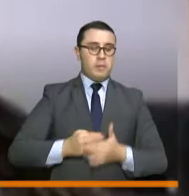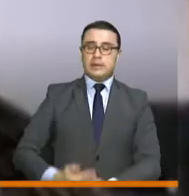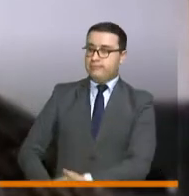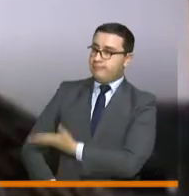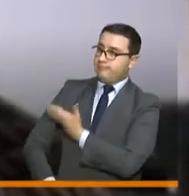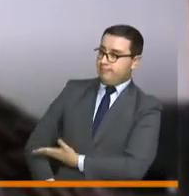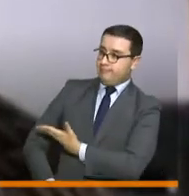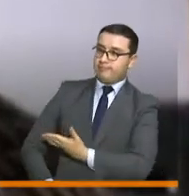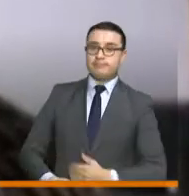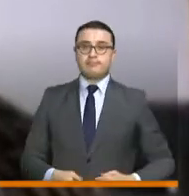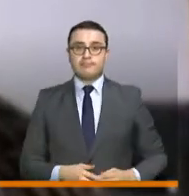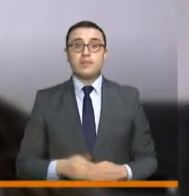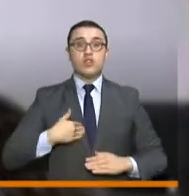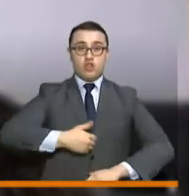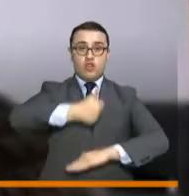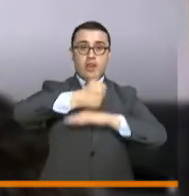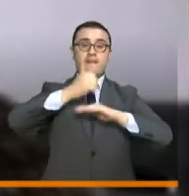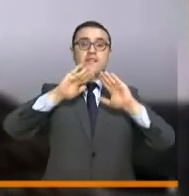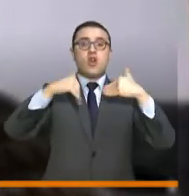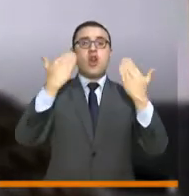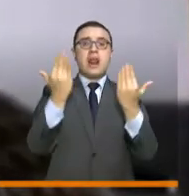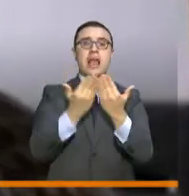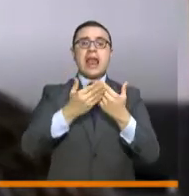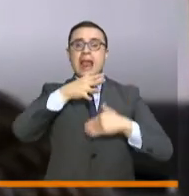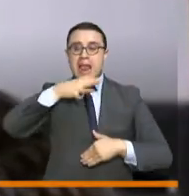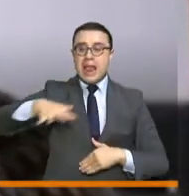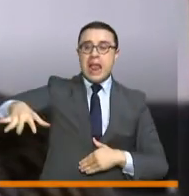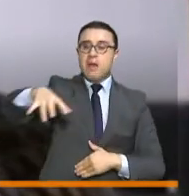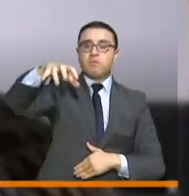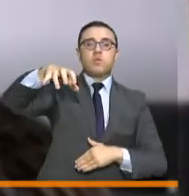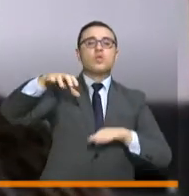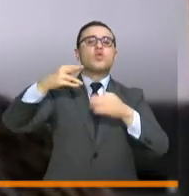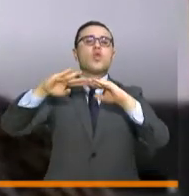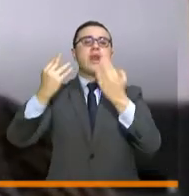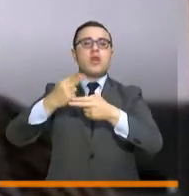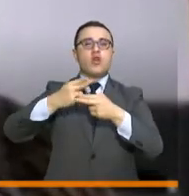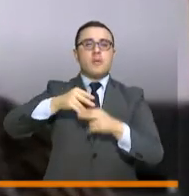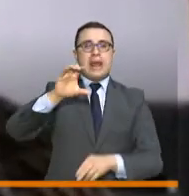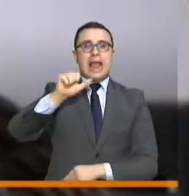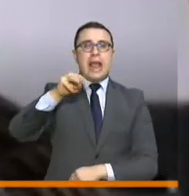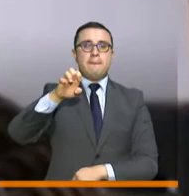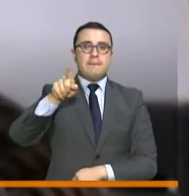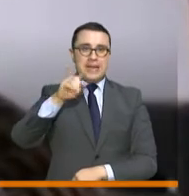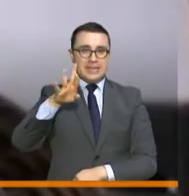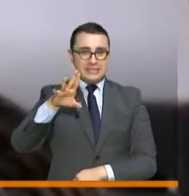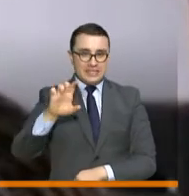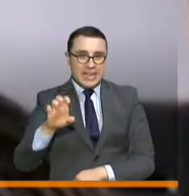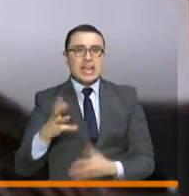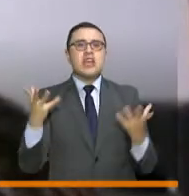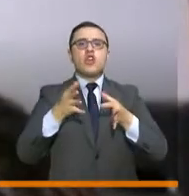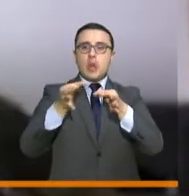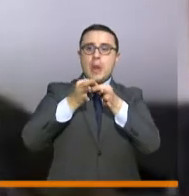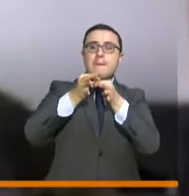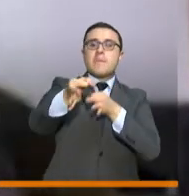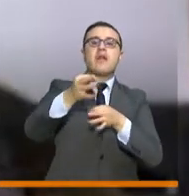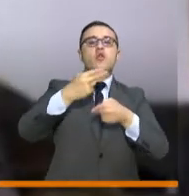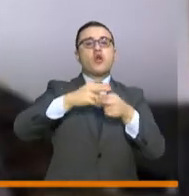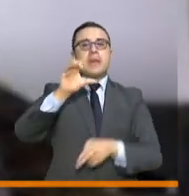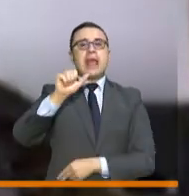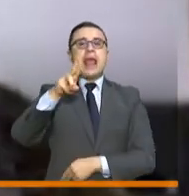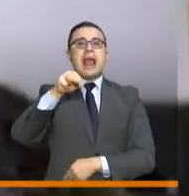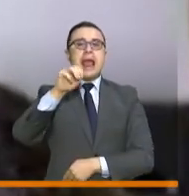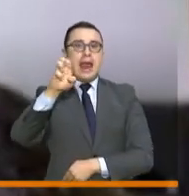la rectora de la institución educativa rural campestre Nuevo Horizonte, ubicado en el municipio del Carmen de Vigorán.